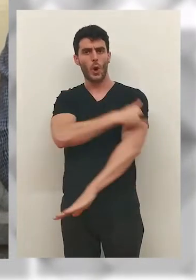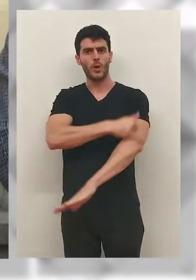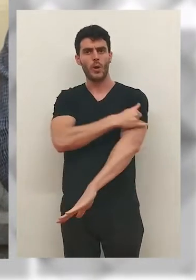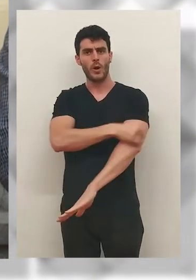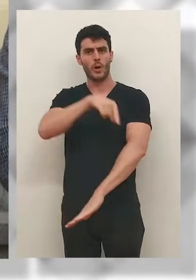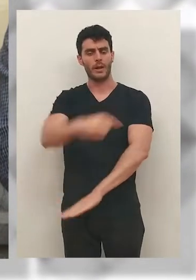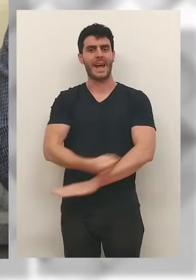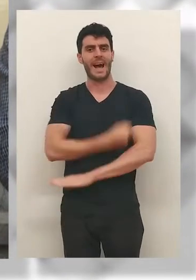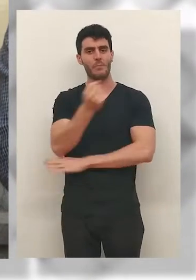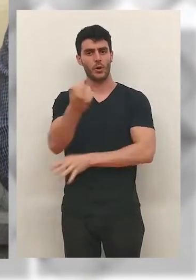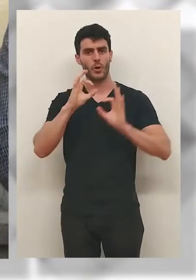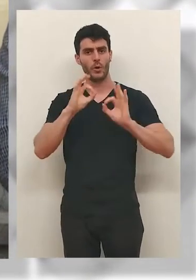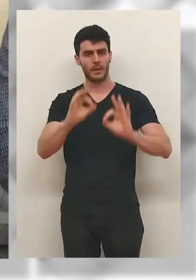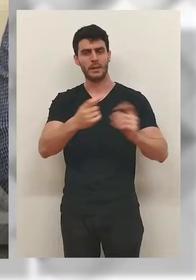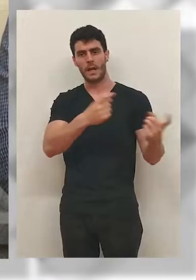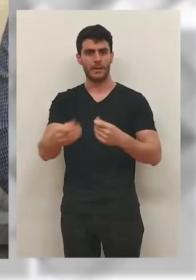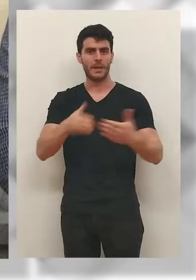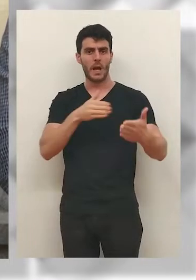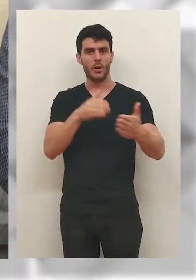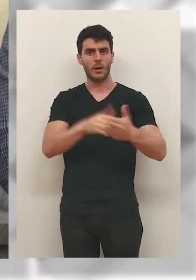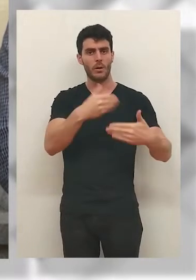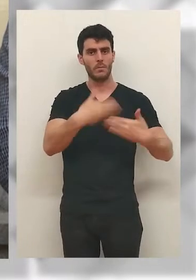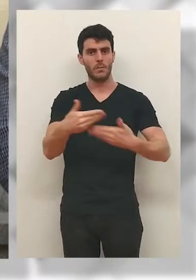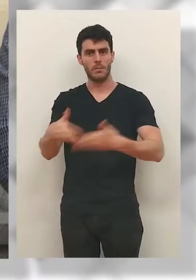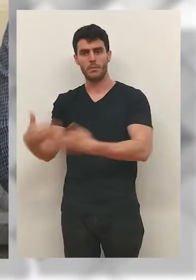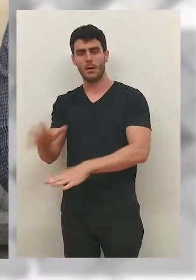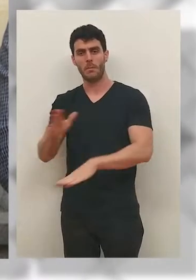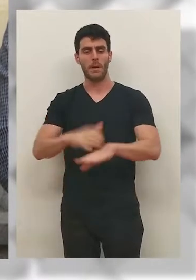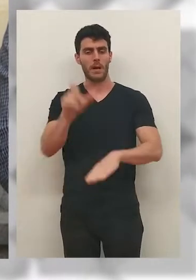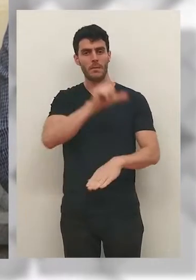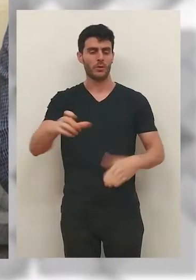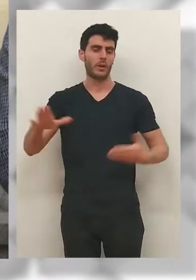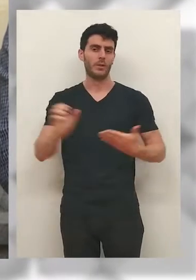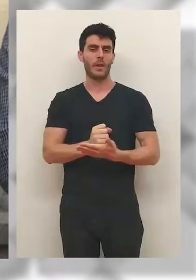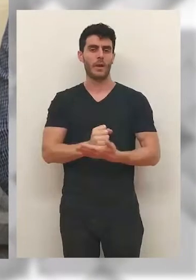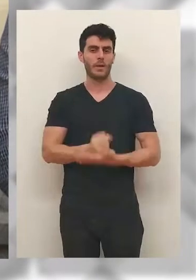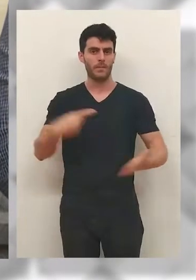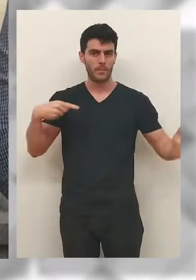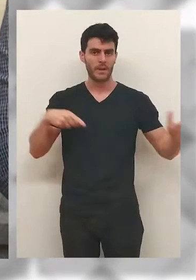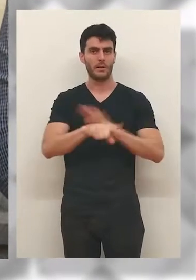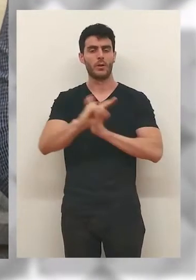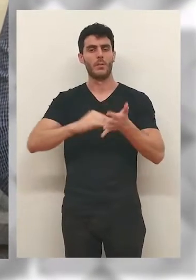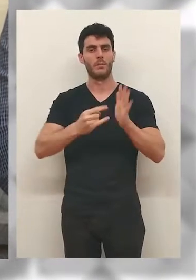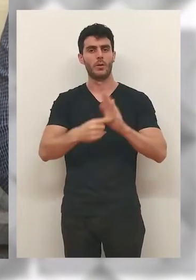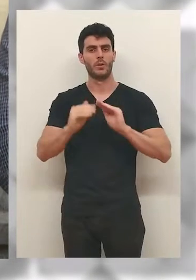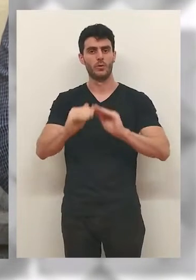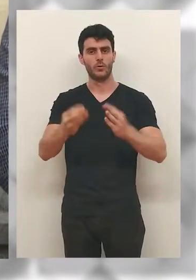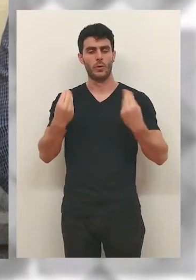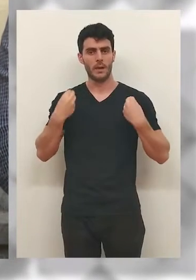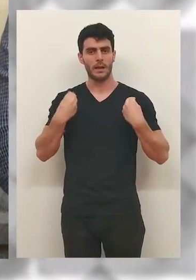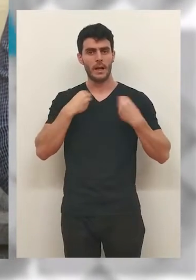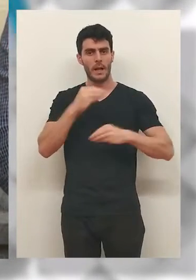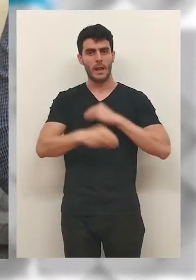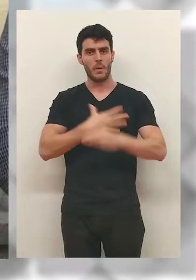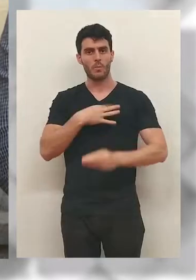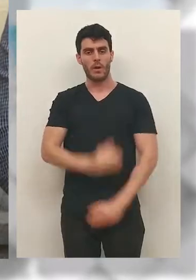convicción de este gobierno es remover los obstáculos para que todas las personas puedan desarrollar